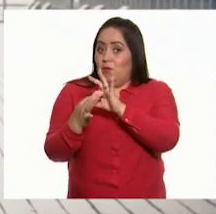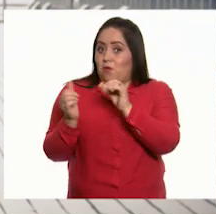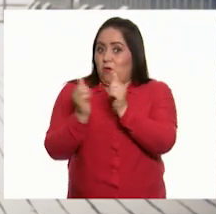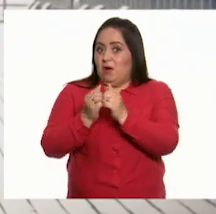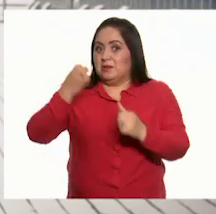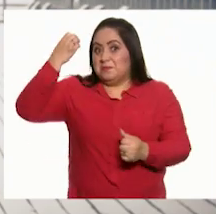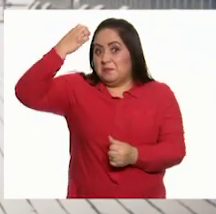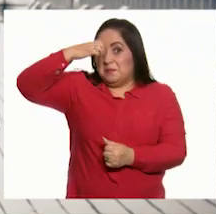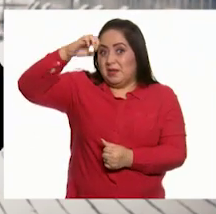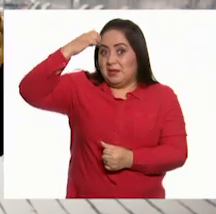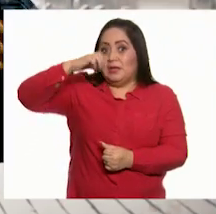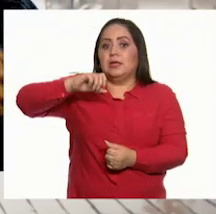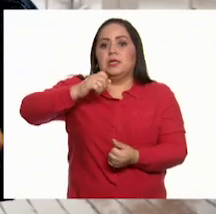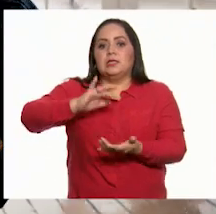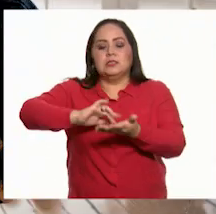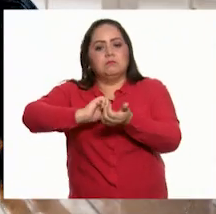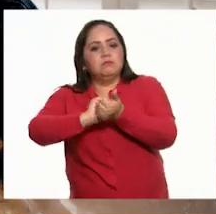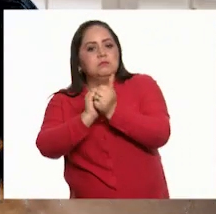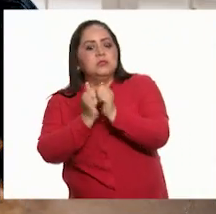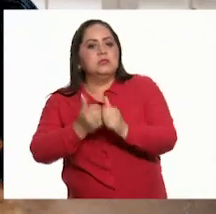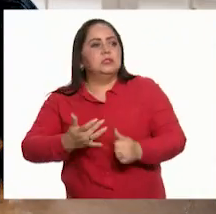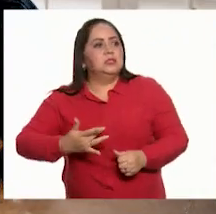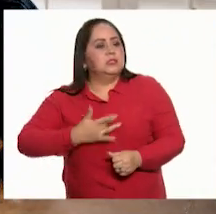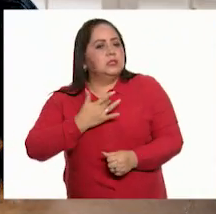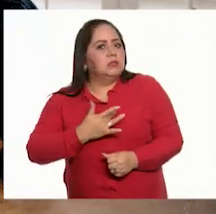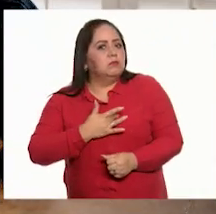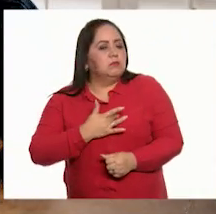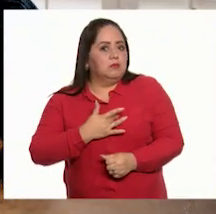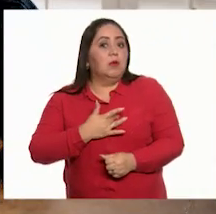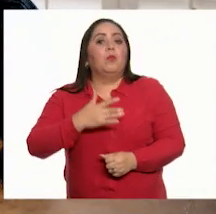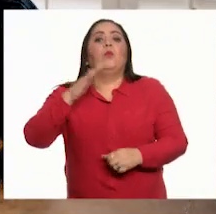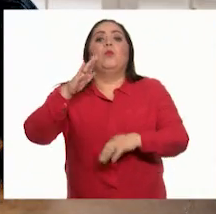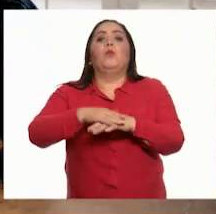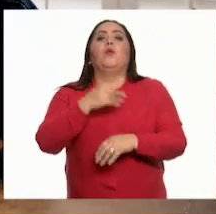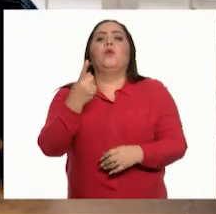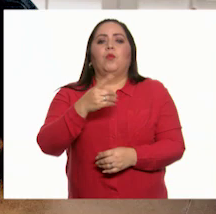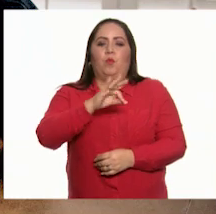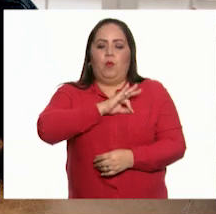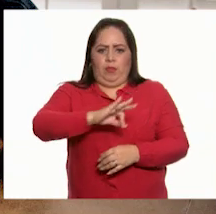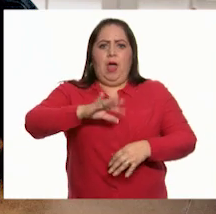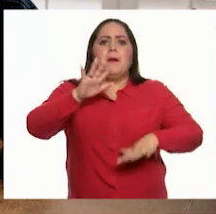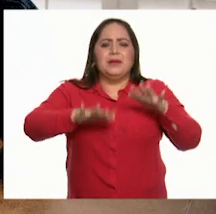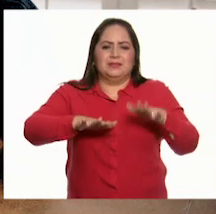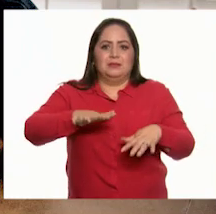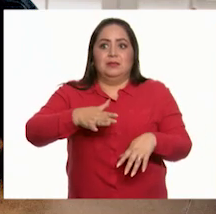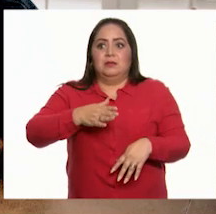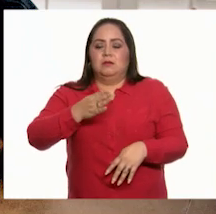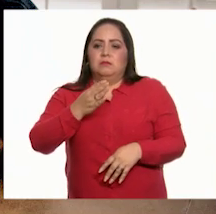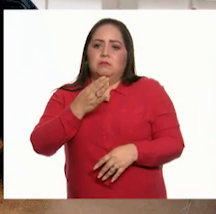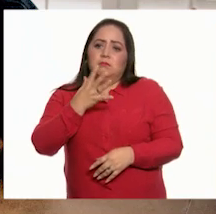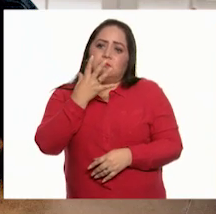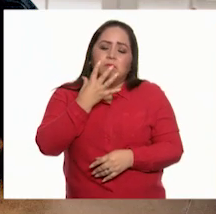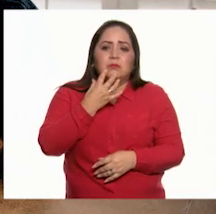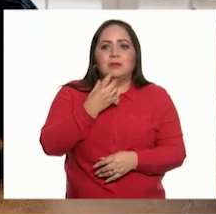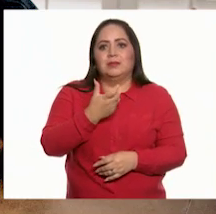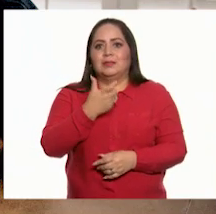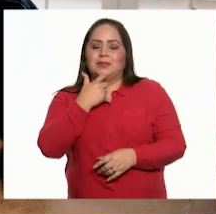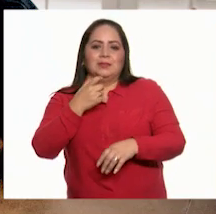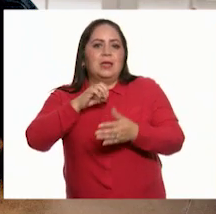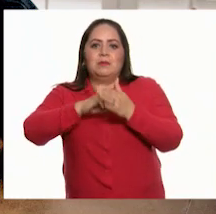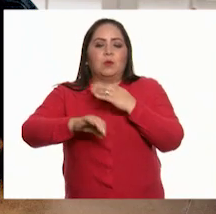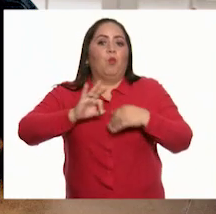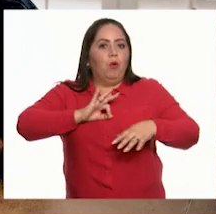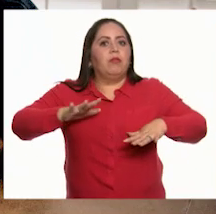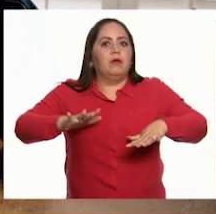experiencias generan sentimientos. La ventaja es que se pueden modificar. Supongamos lo